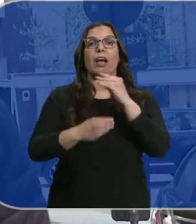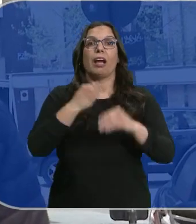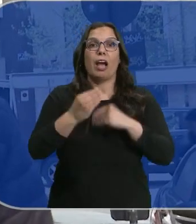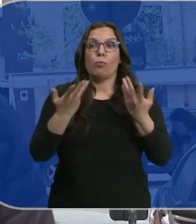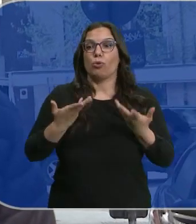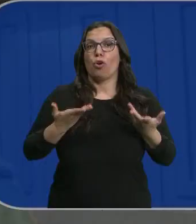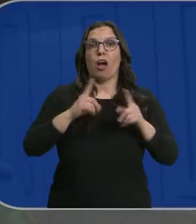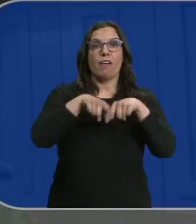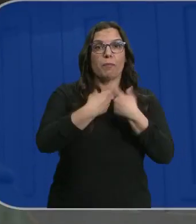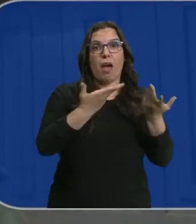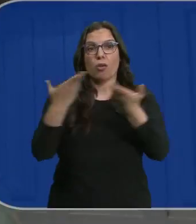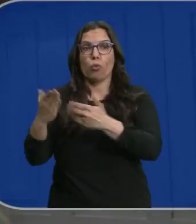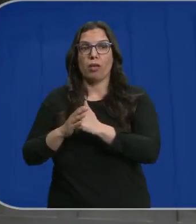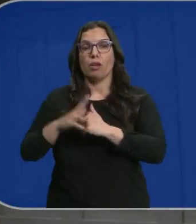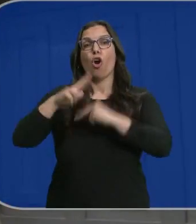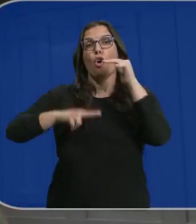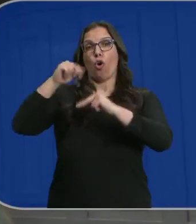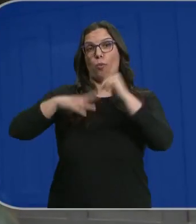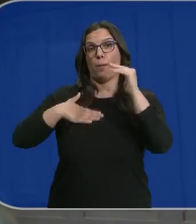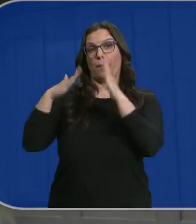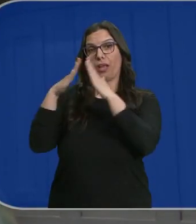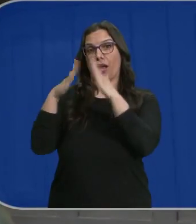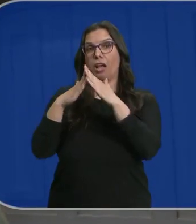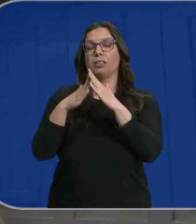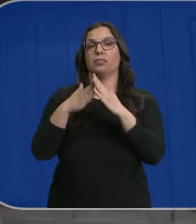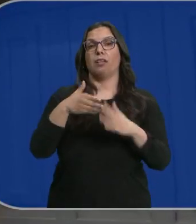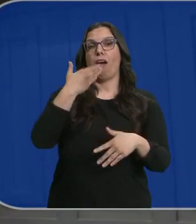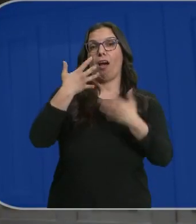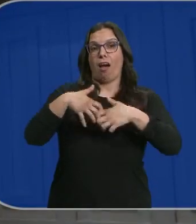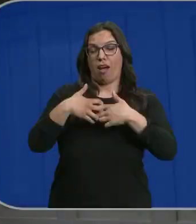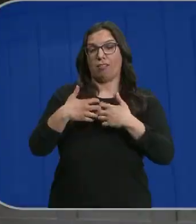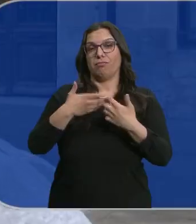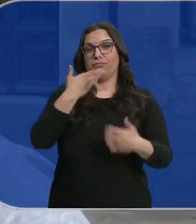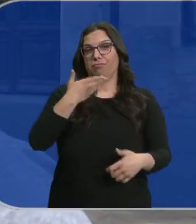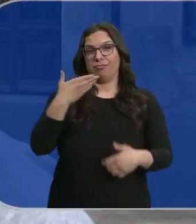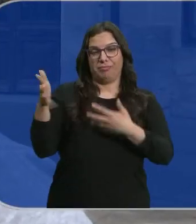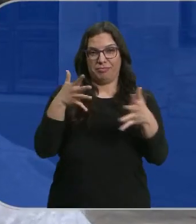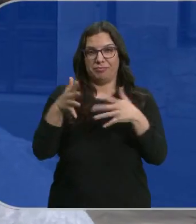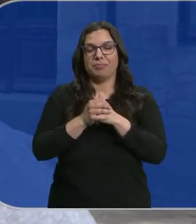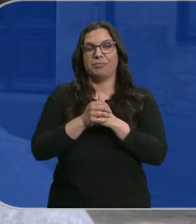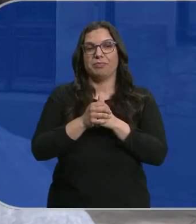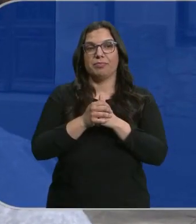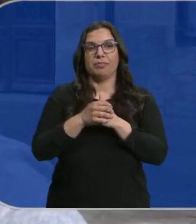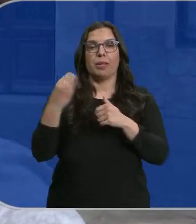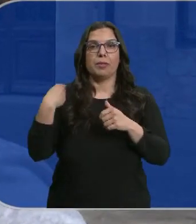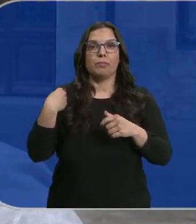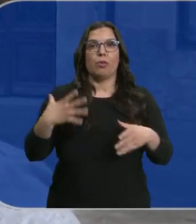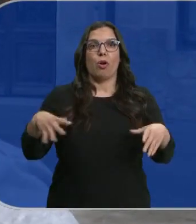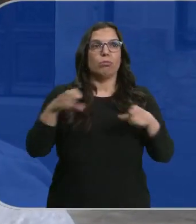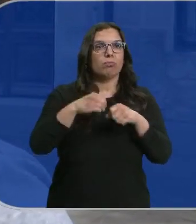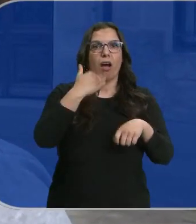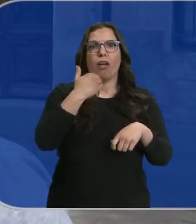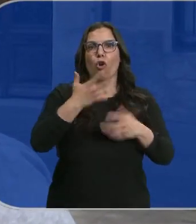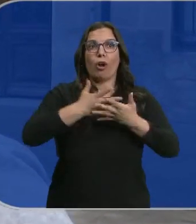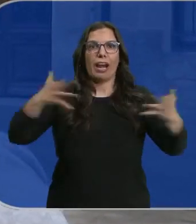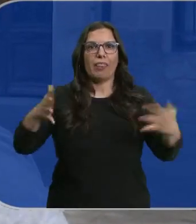familia en lo que pudiera. Obra en la casa. Aire acondicionado para estos cambios del tiempo. En la bolsa hay acciones en algún sitio grande